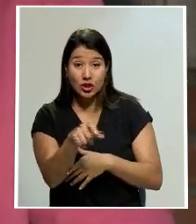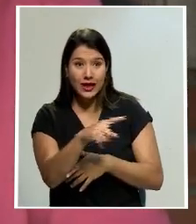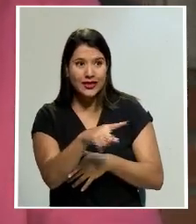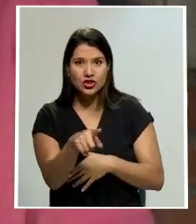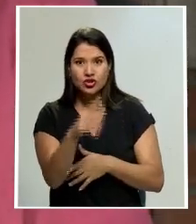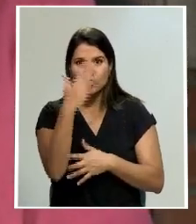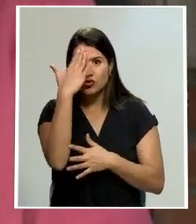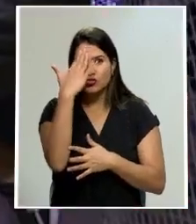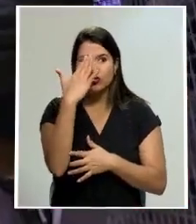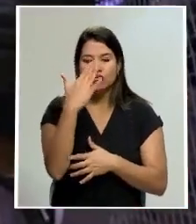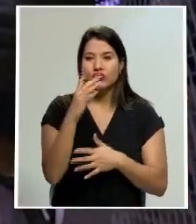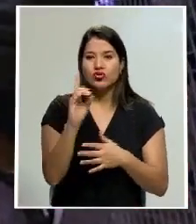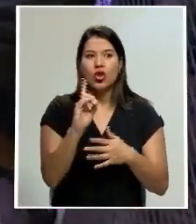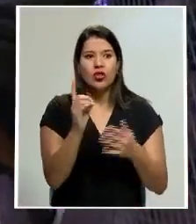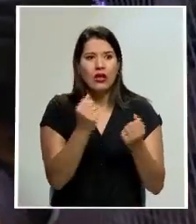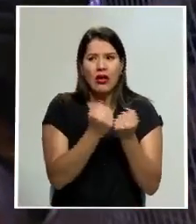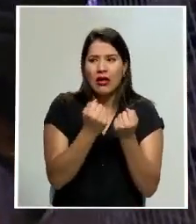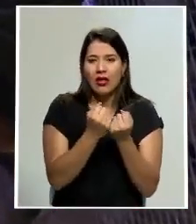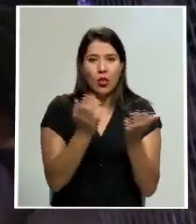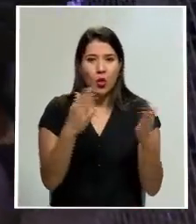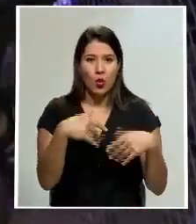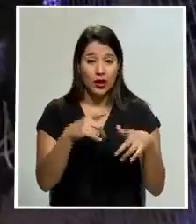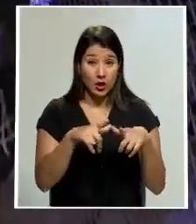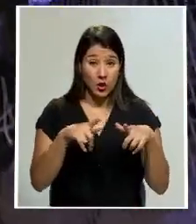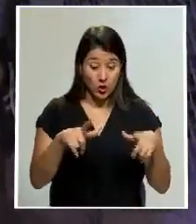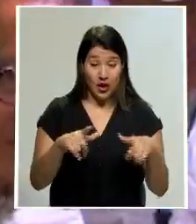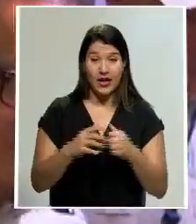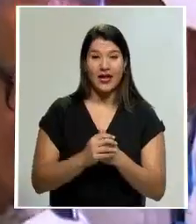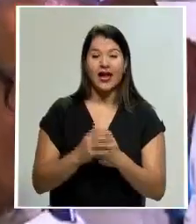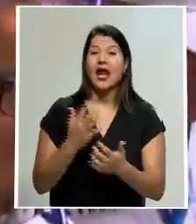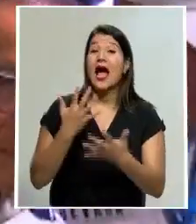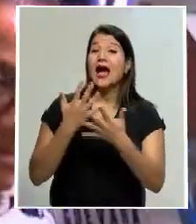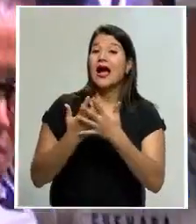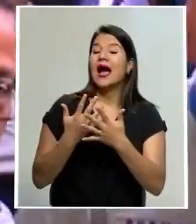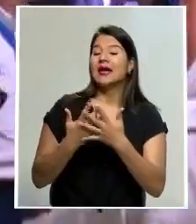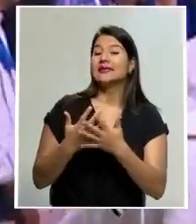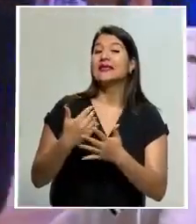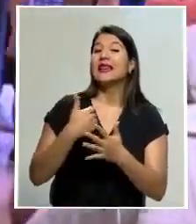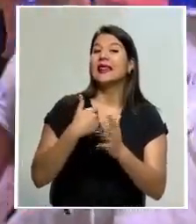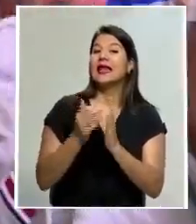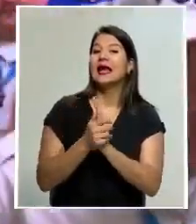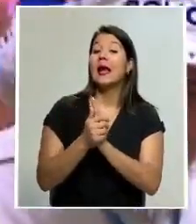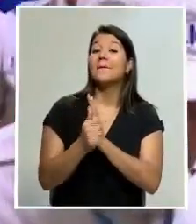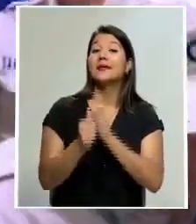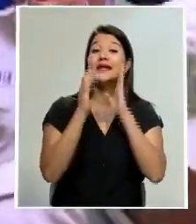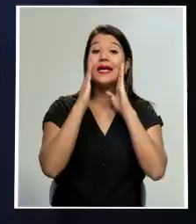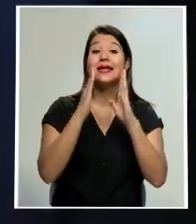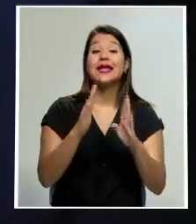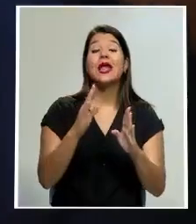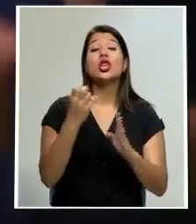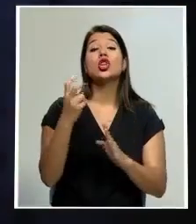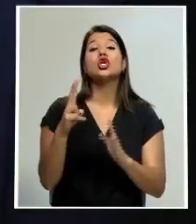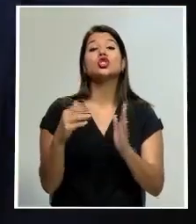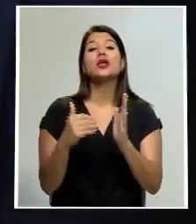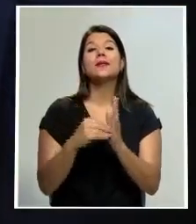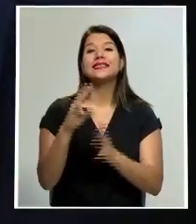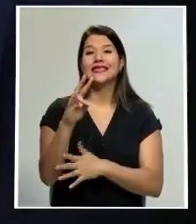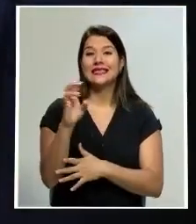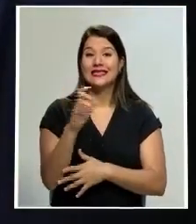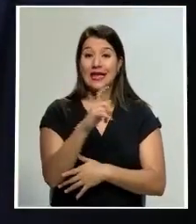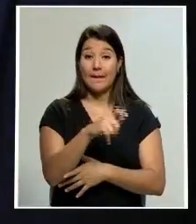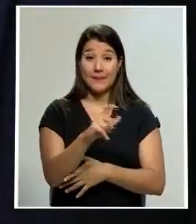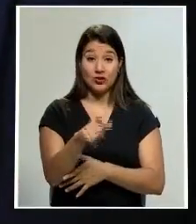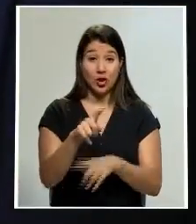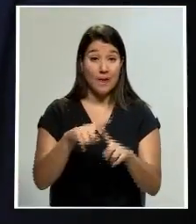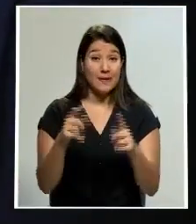saben dónde ponerlos. El sistema penitenciario cuenta con la capacidad real de contener a 12.700 privados de libertad, sin embargo